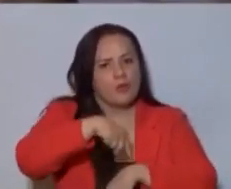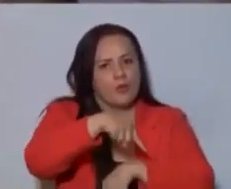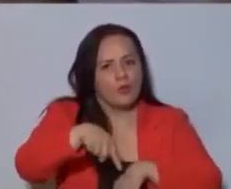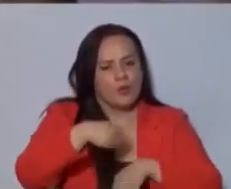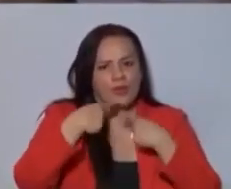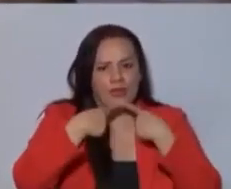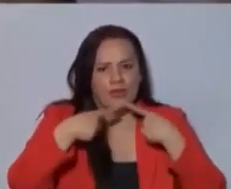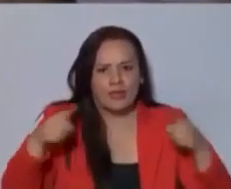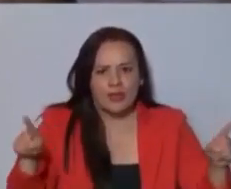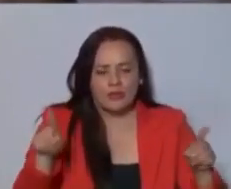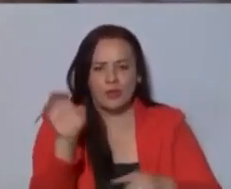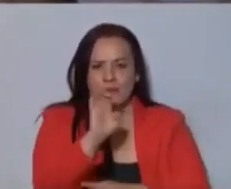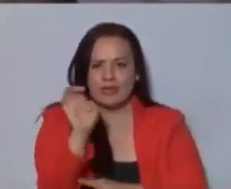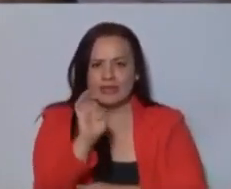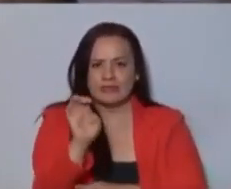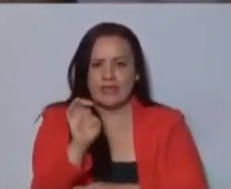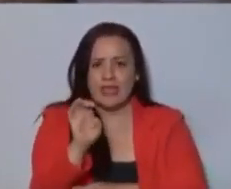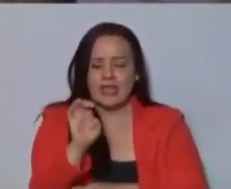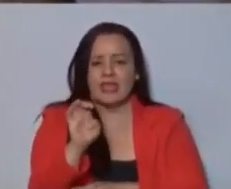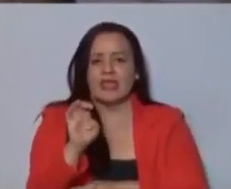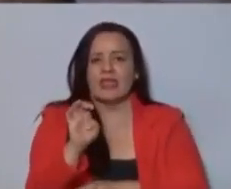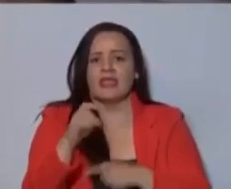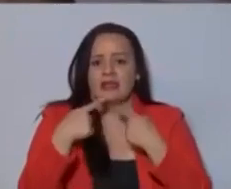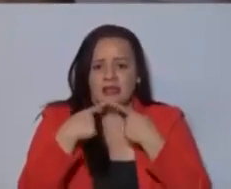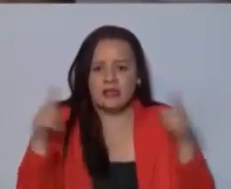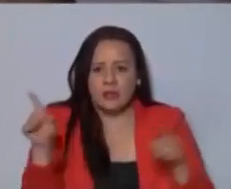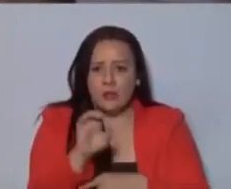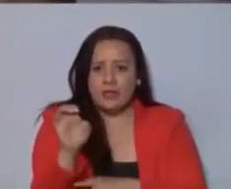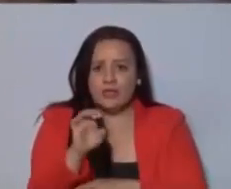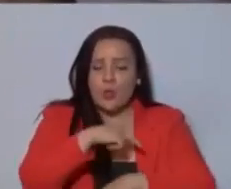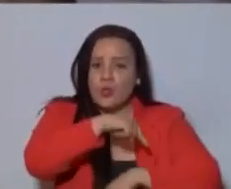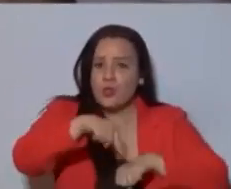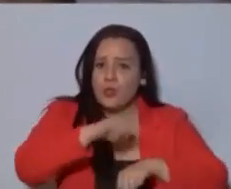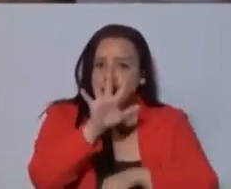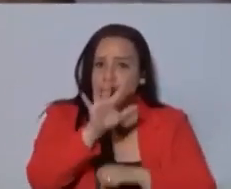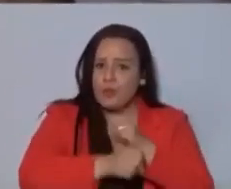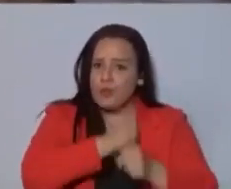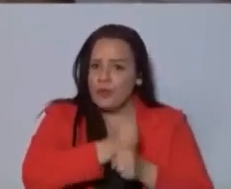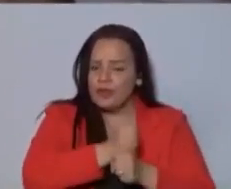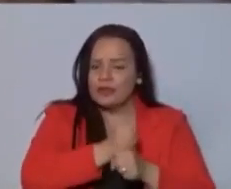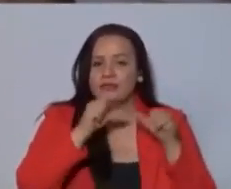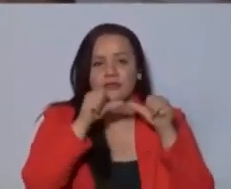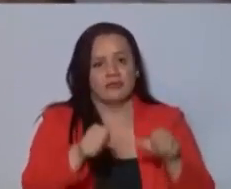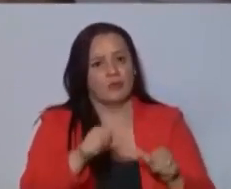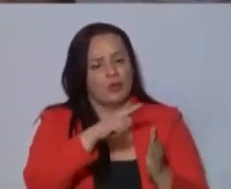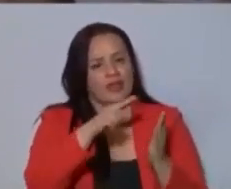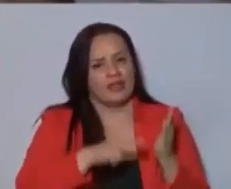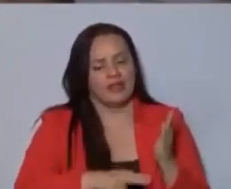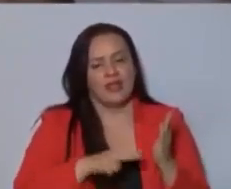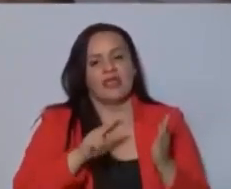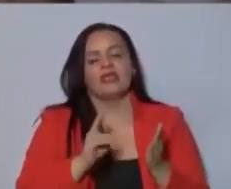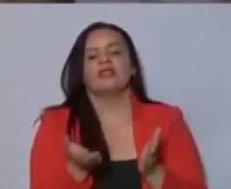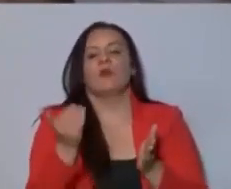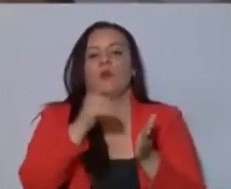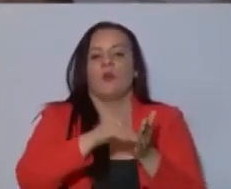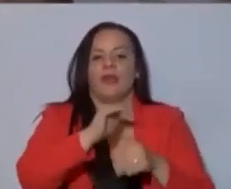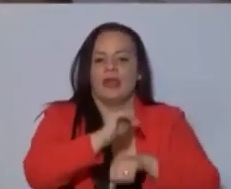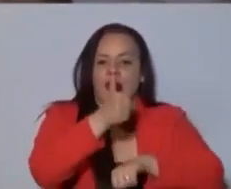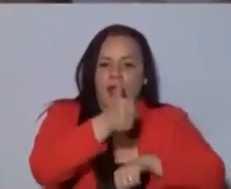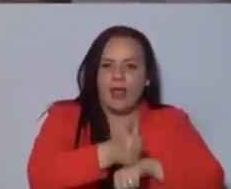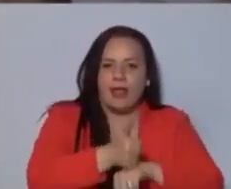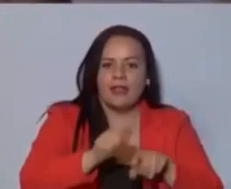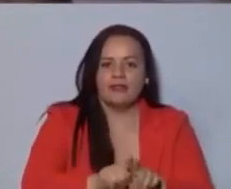decreto de emergencia dura cinco años. Sigo leyendo, sigo leyendo. Y de registrarse nuevamente la